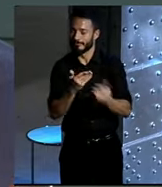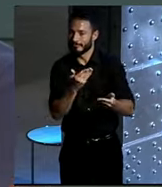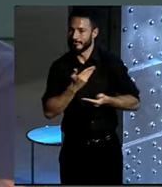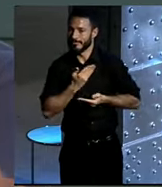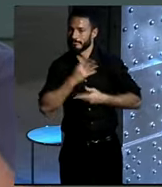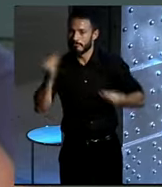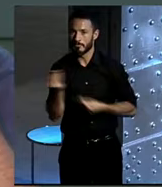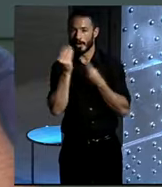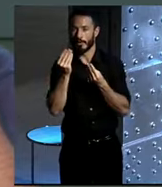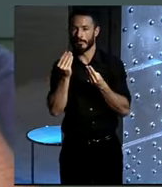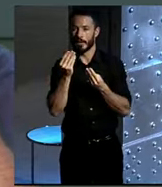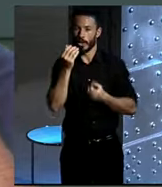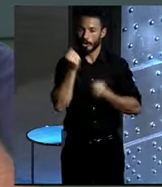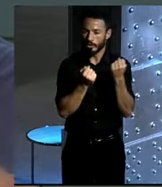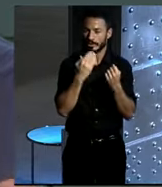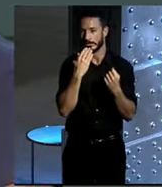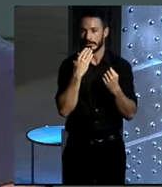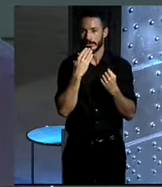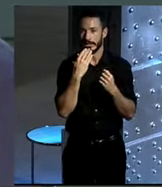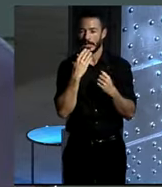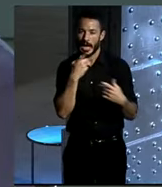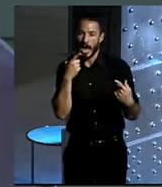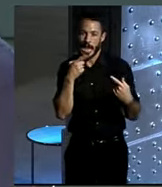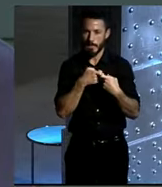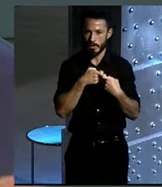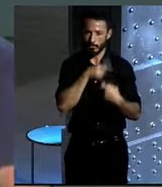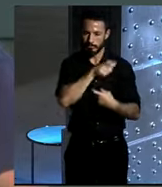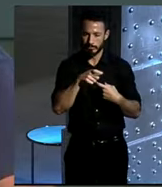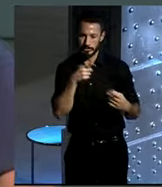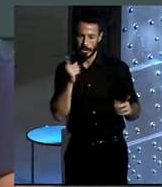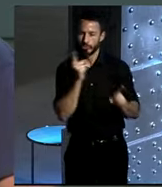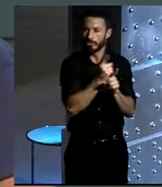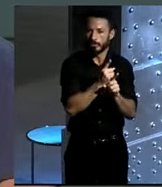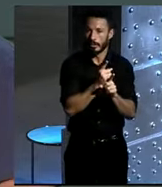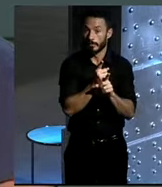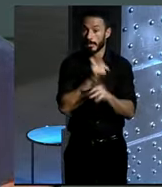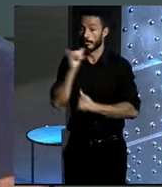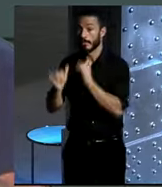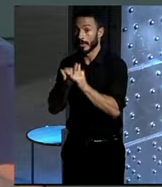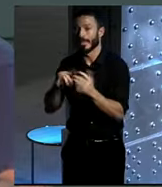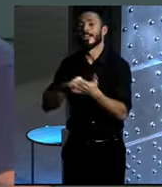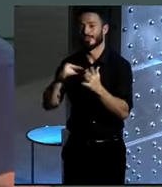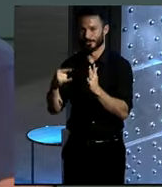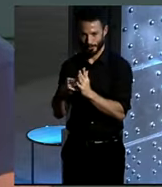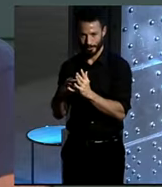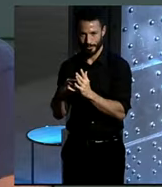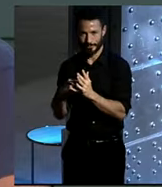poco el enemigo de la población en la ciudad y la bicicleta es la solución a esa mala